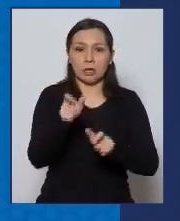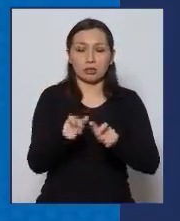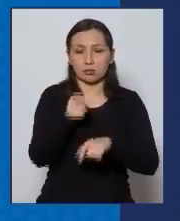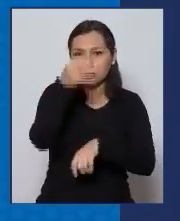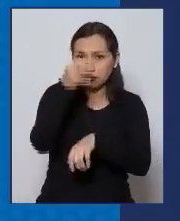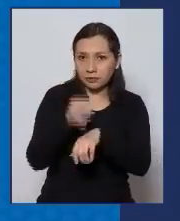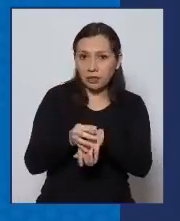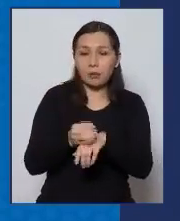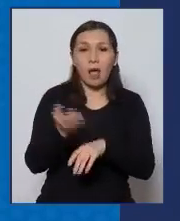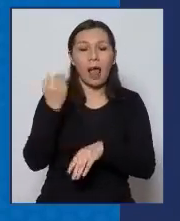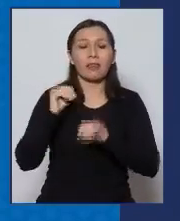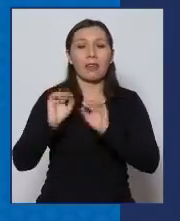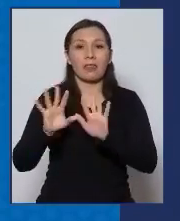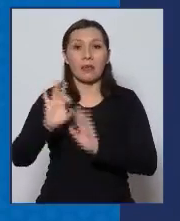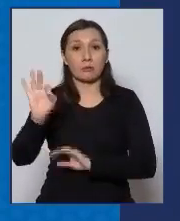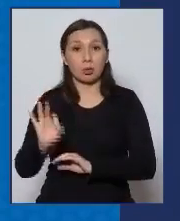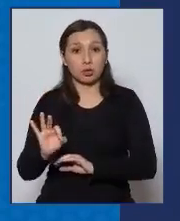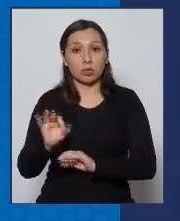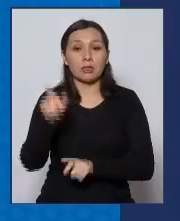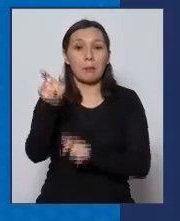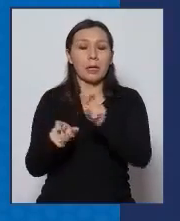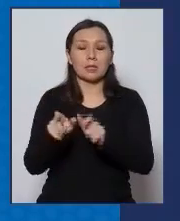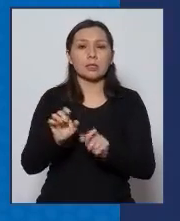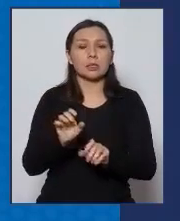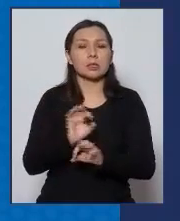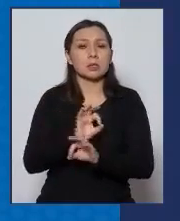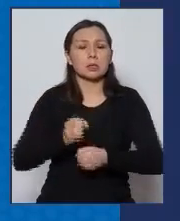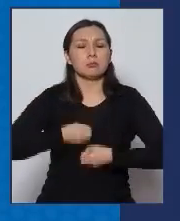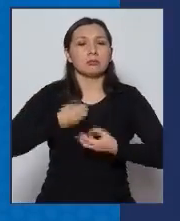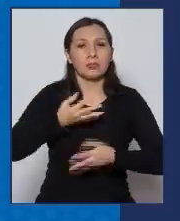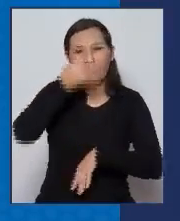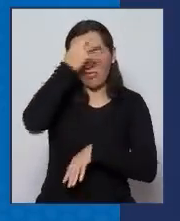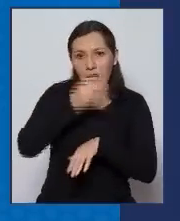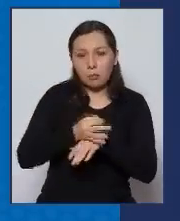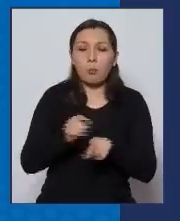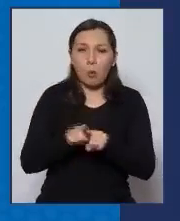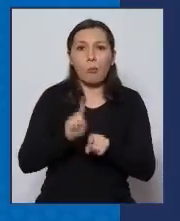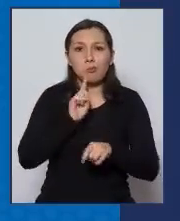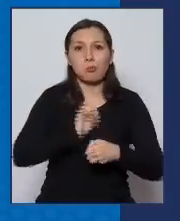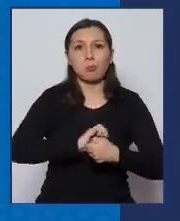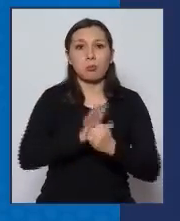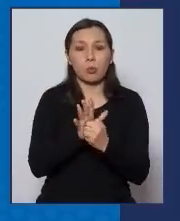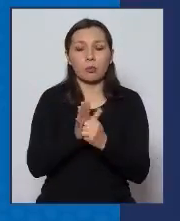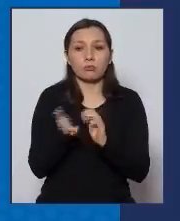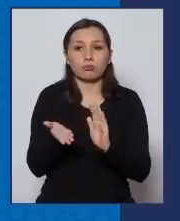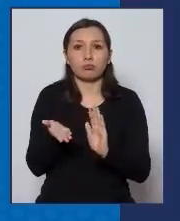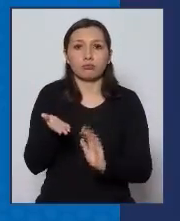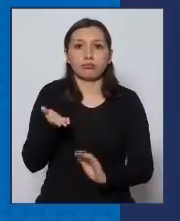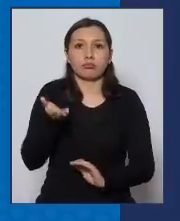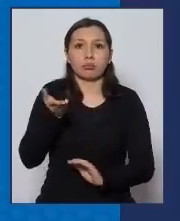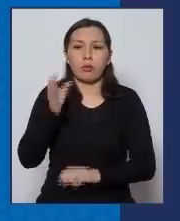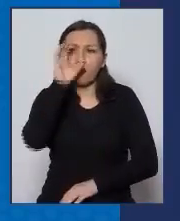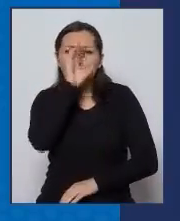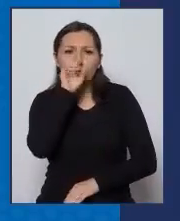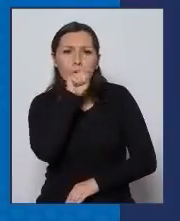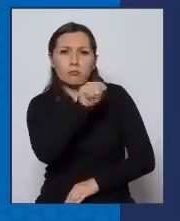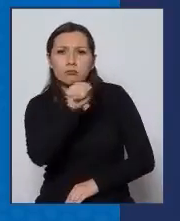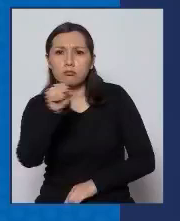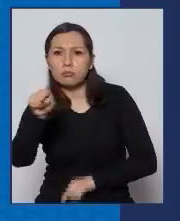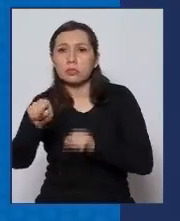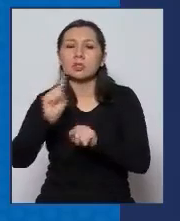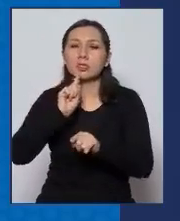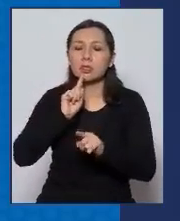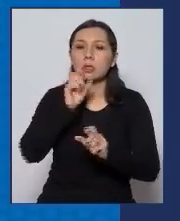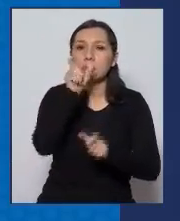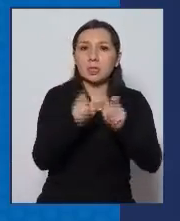estábamos en un 10% de personas asintomáticas. Esto ha ido subiendo, reflejando, ¿no es cierto?, la búsqueda de casos